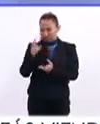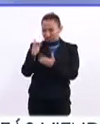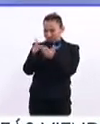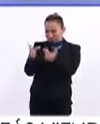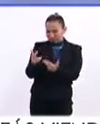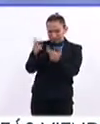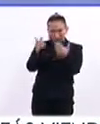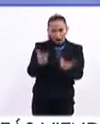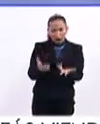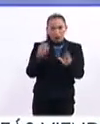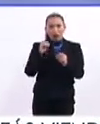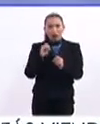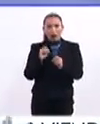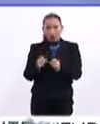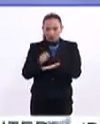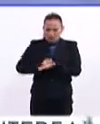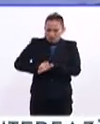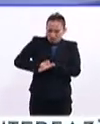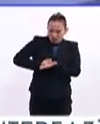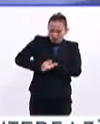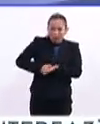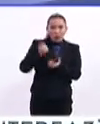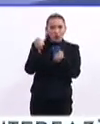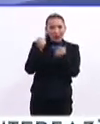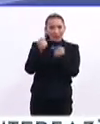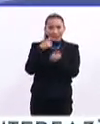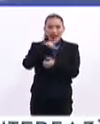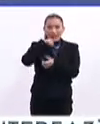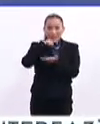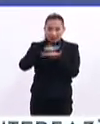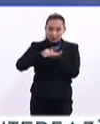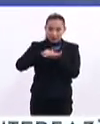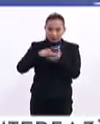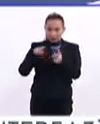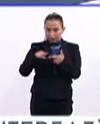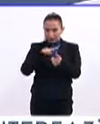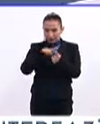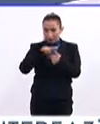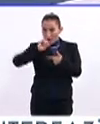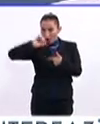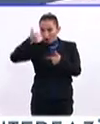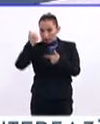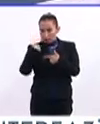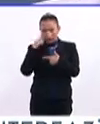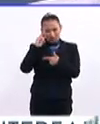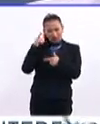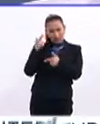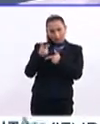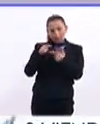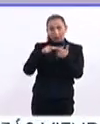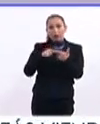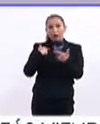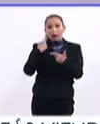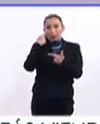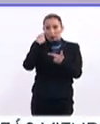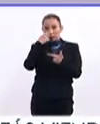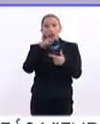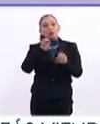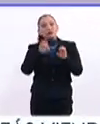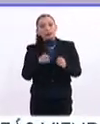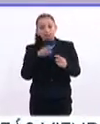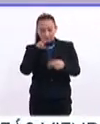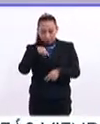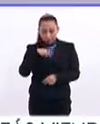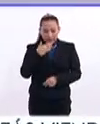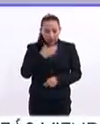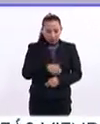o a recargar así muchísimo el lápiz, ¿no? La segunda cuestión es que no te miran a los ojos, le dices, ¿cómo estás?